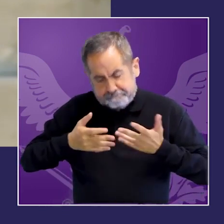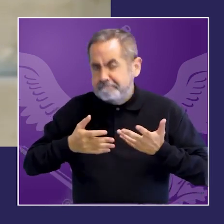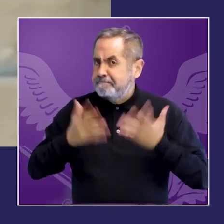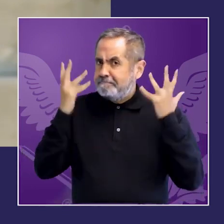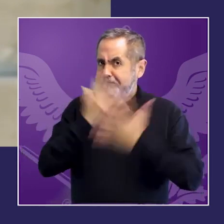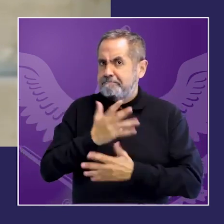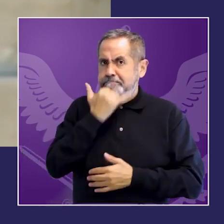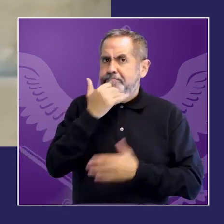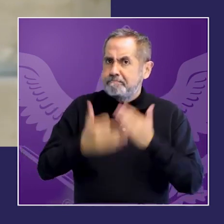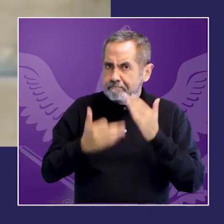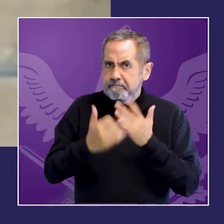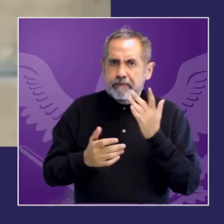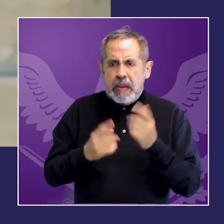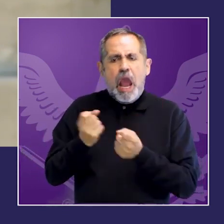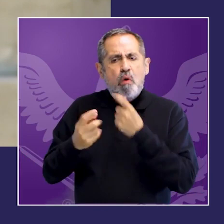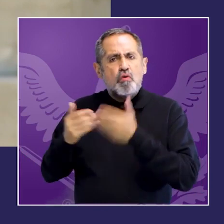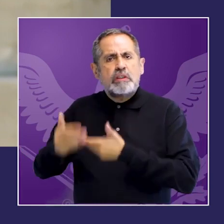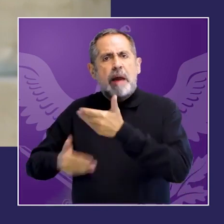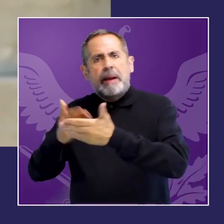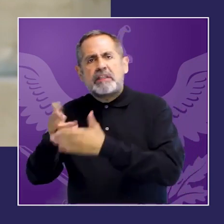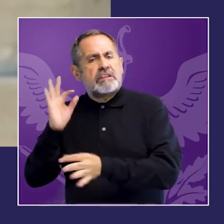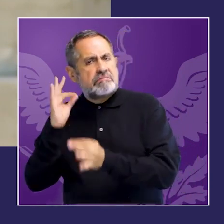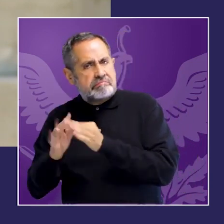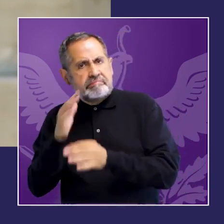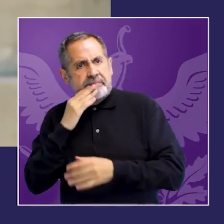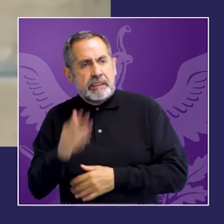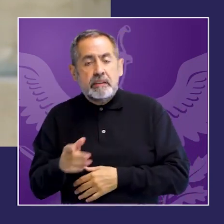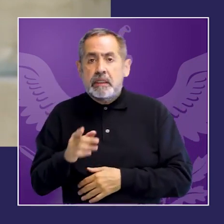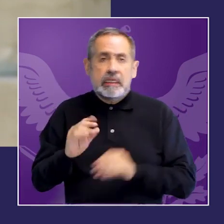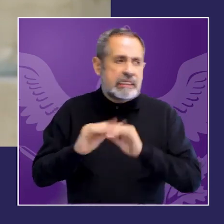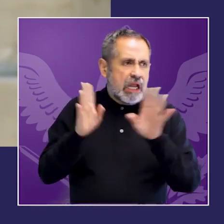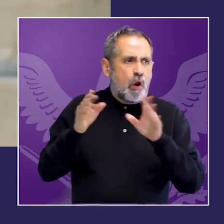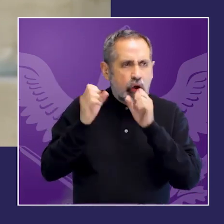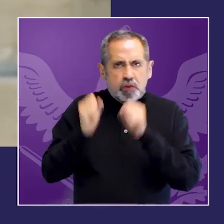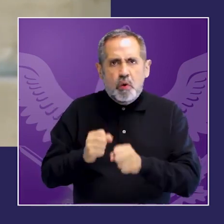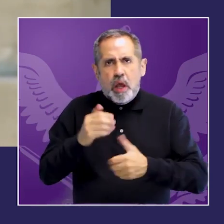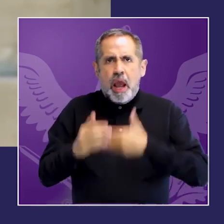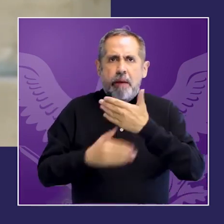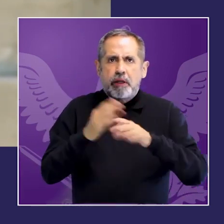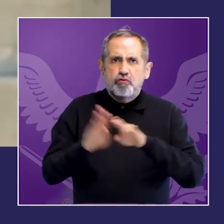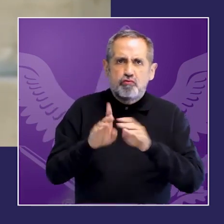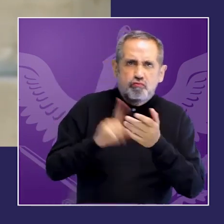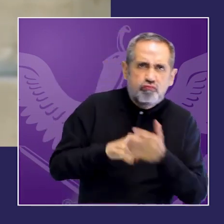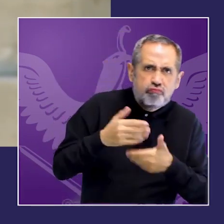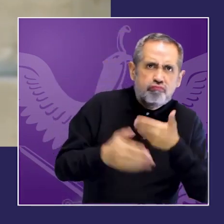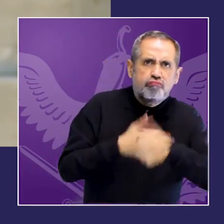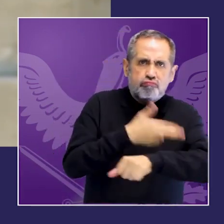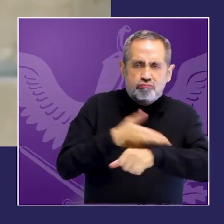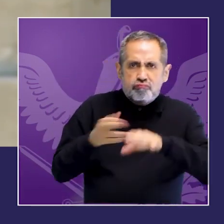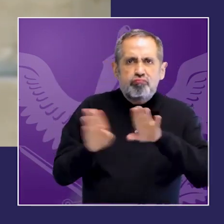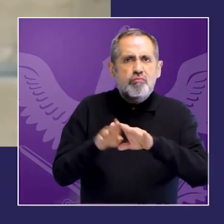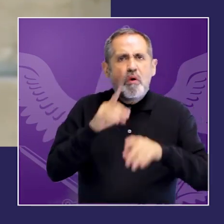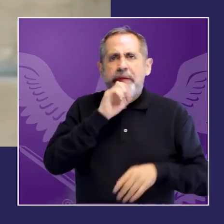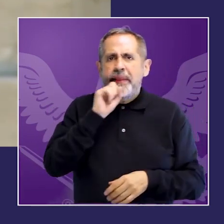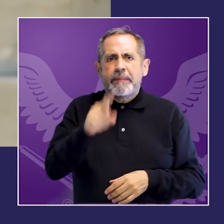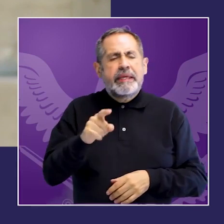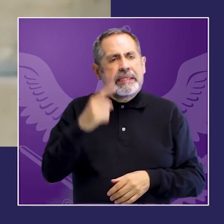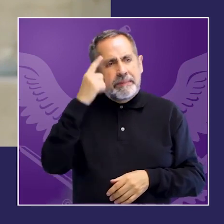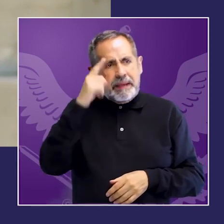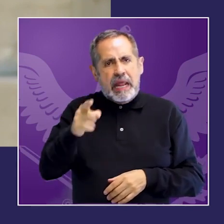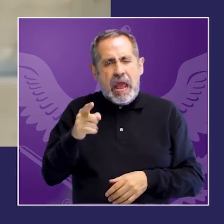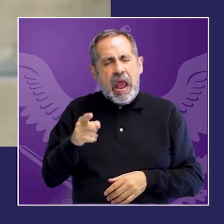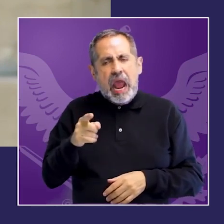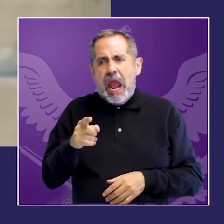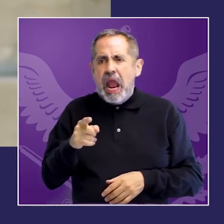no solo en las normas sino también en la institucionalidad de género en los ámbitos ejecutivos y en lo que aquí nos convoca en los poderes